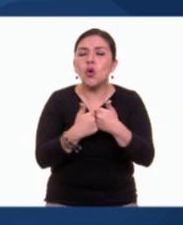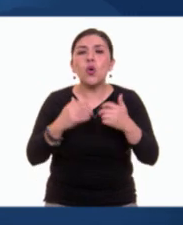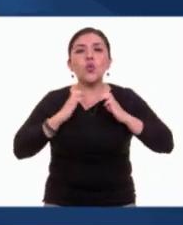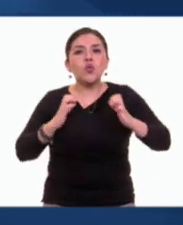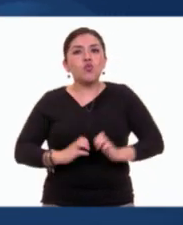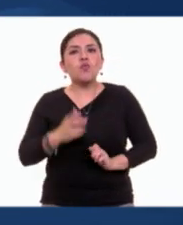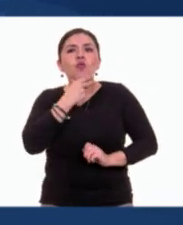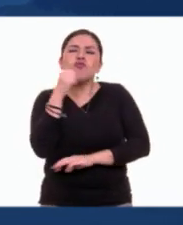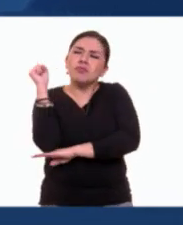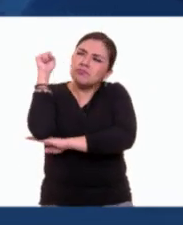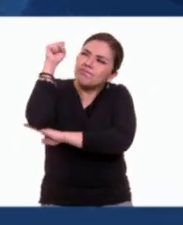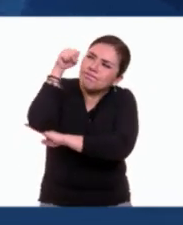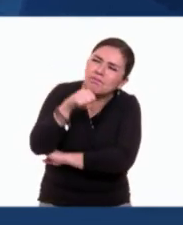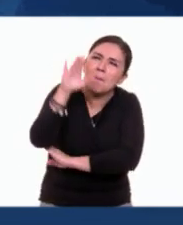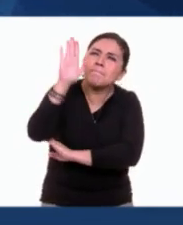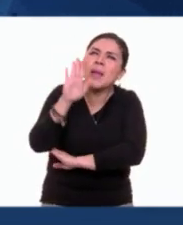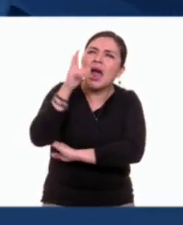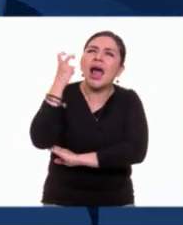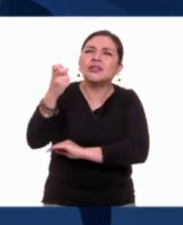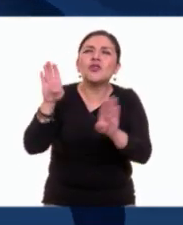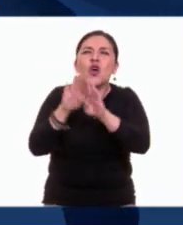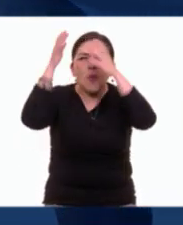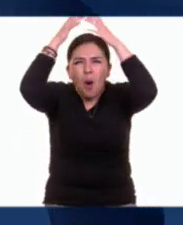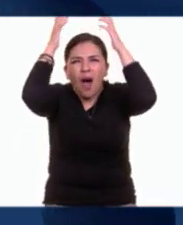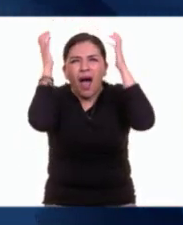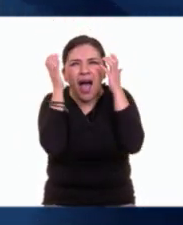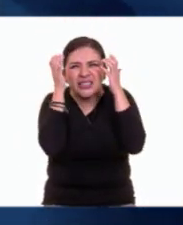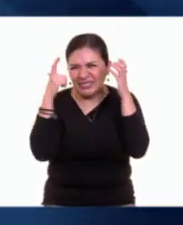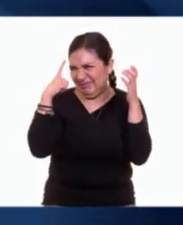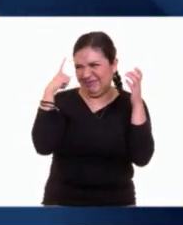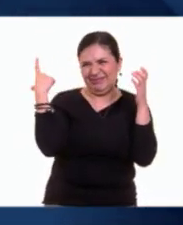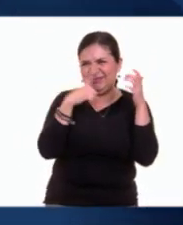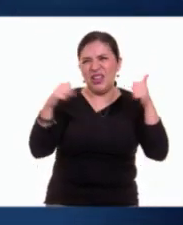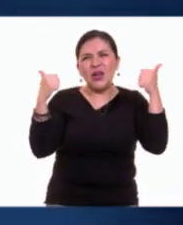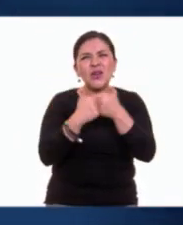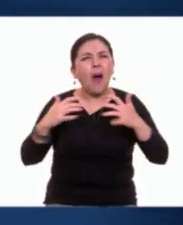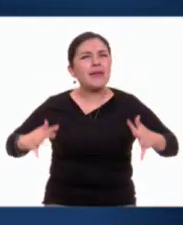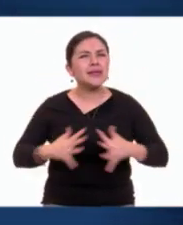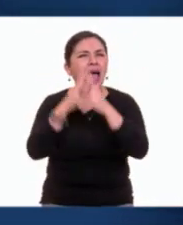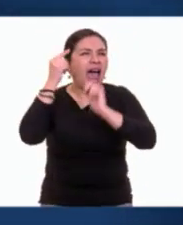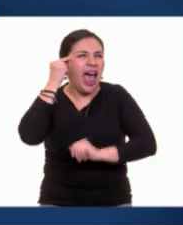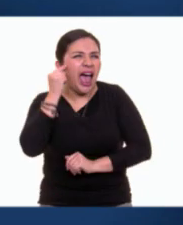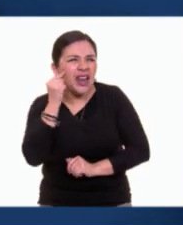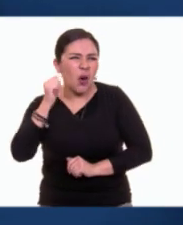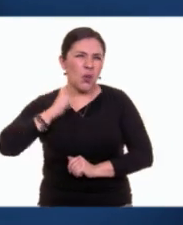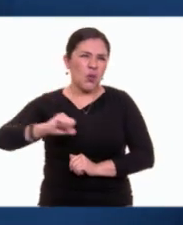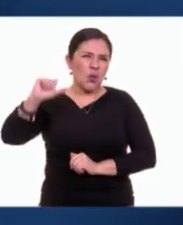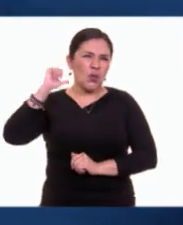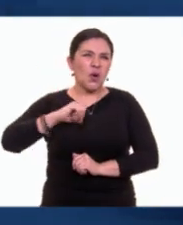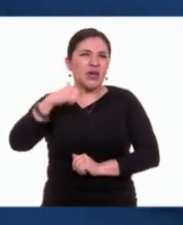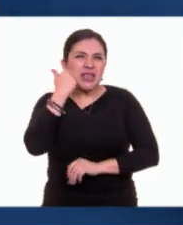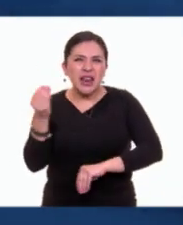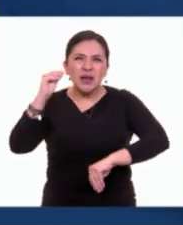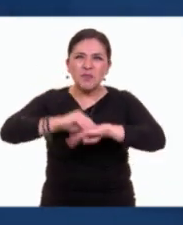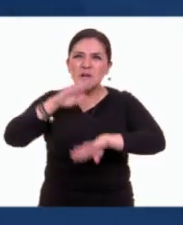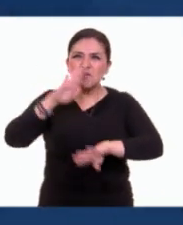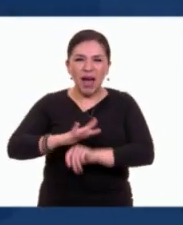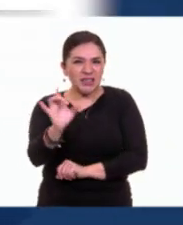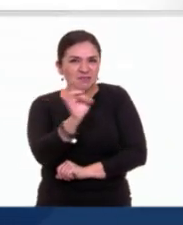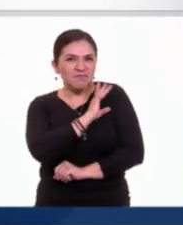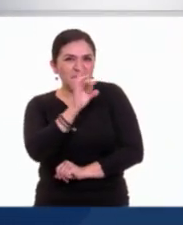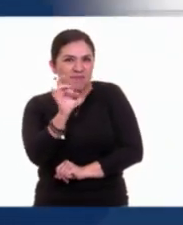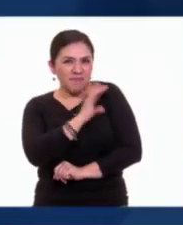hombre, como uno de aquellos cascos horribles con que los guerreros antiguos pretendían aumentar el terror de sus